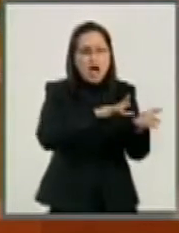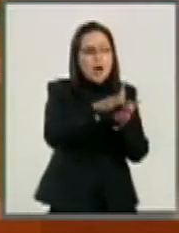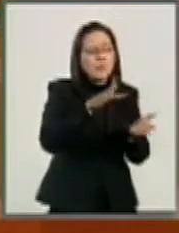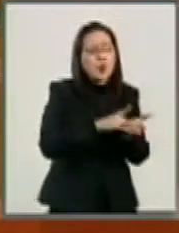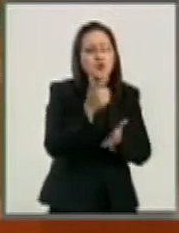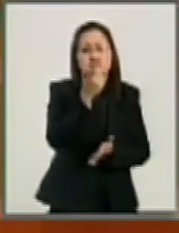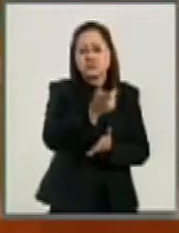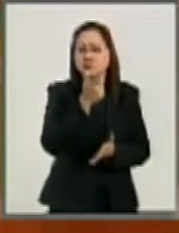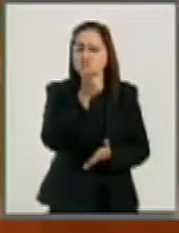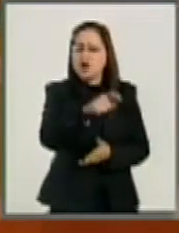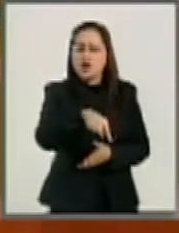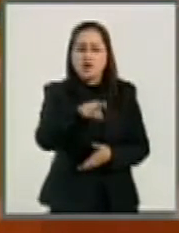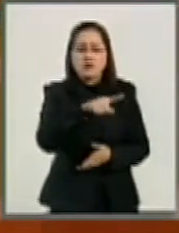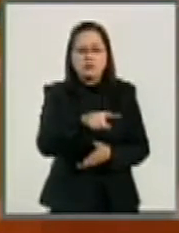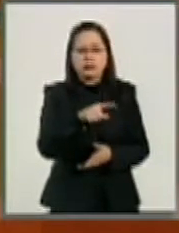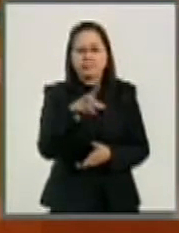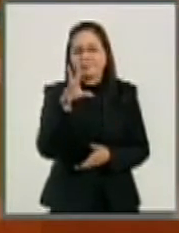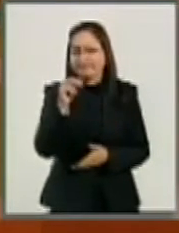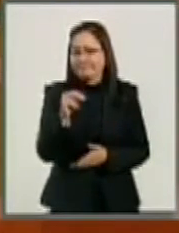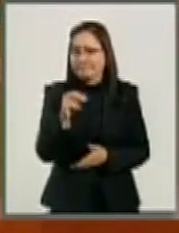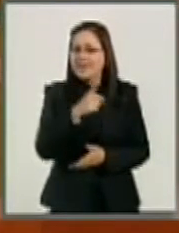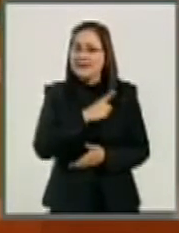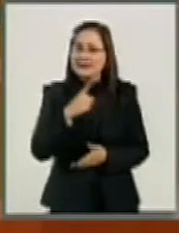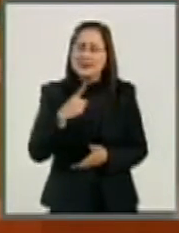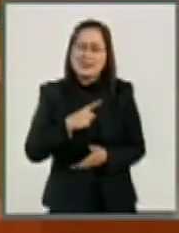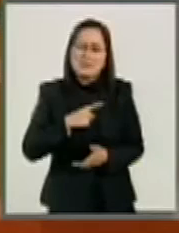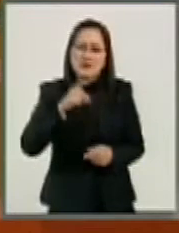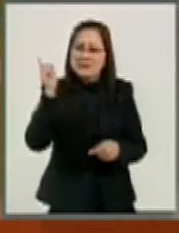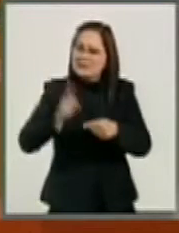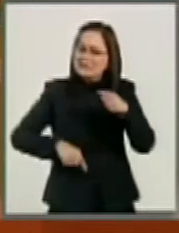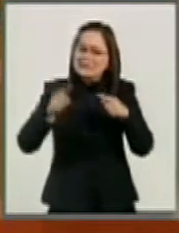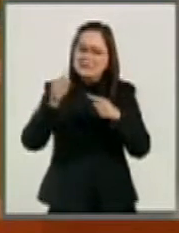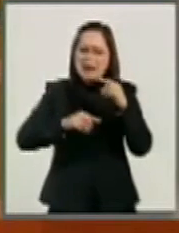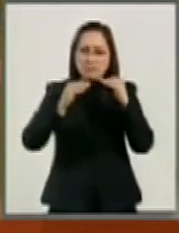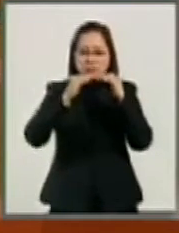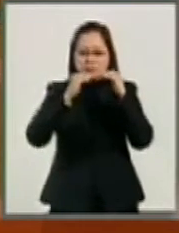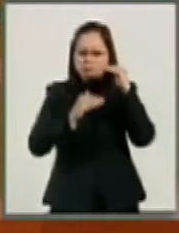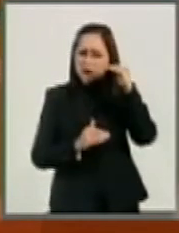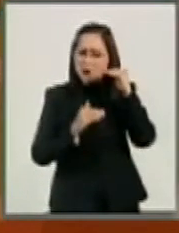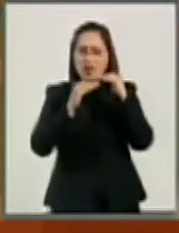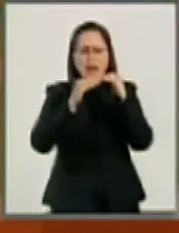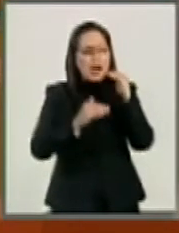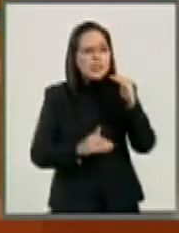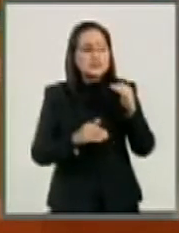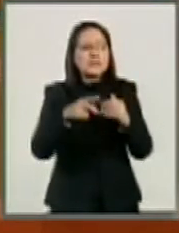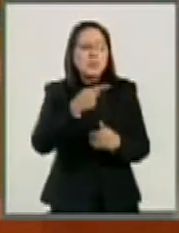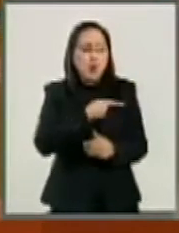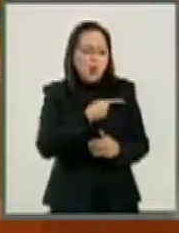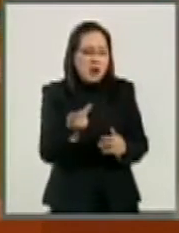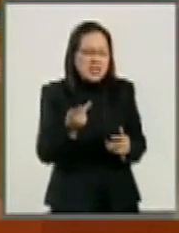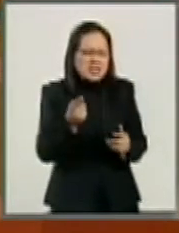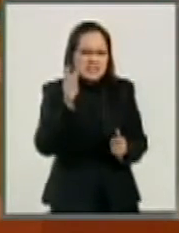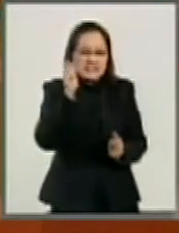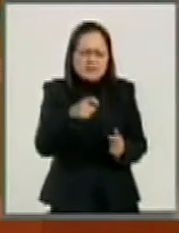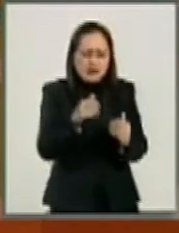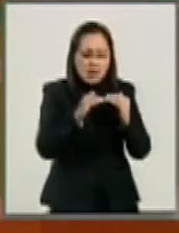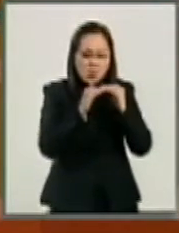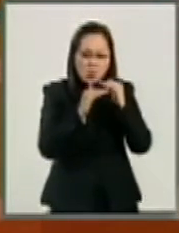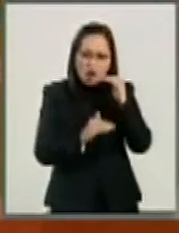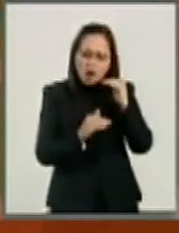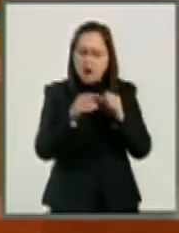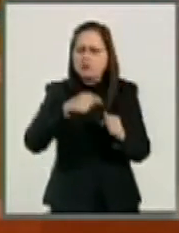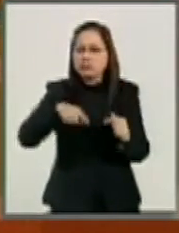reducen los alarmantes índices de desigualdad. Pobreza y desigualdad son parejas que van de la mano